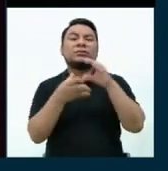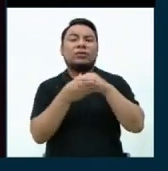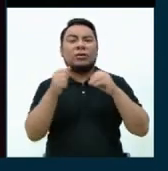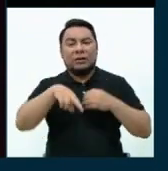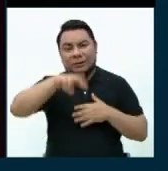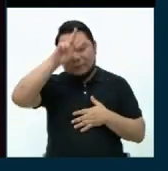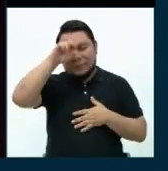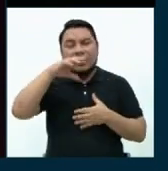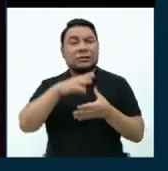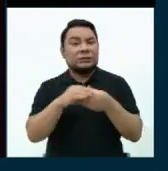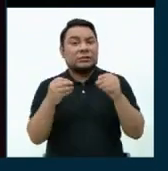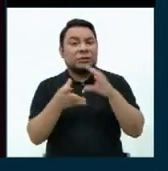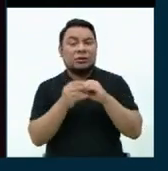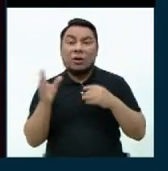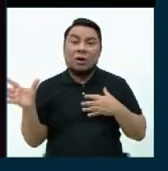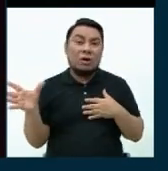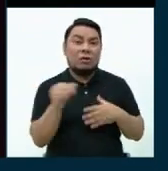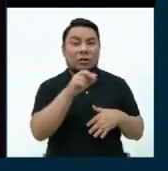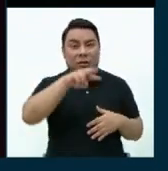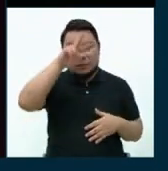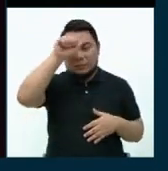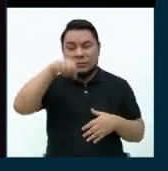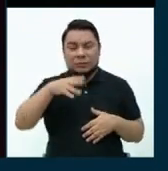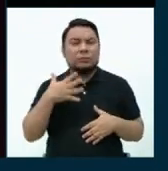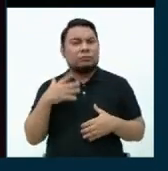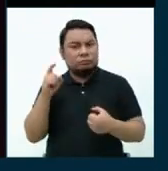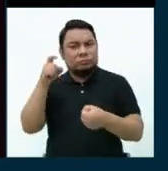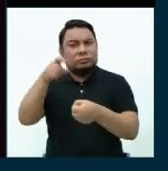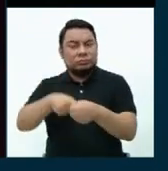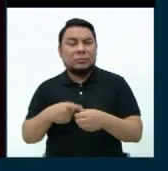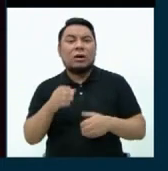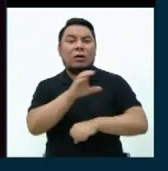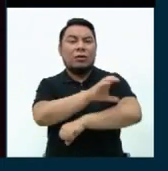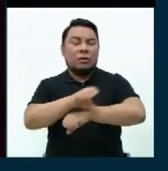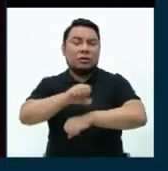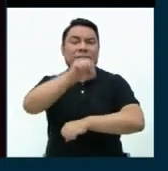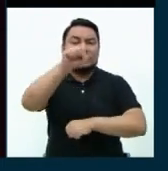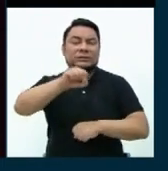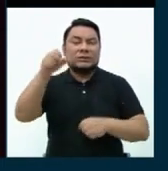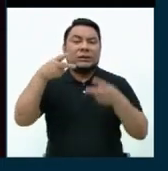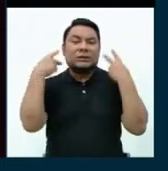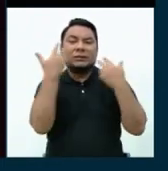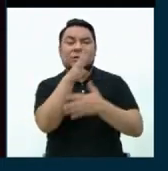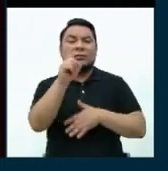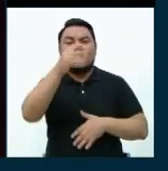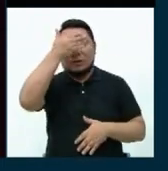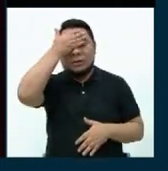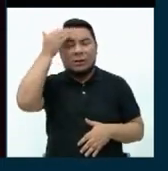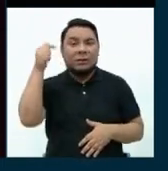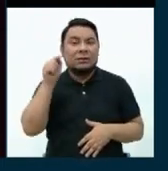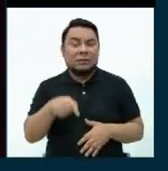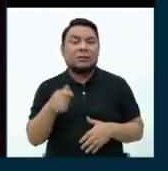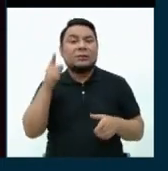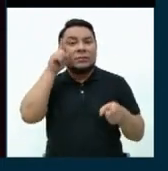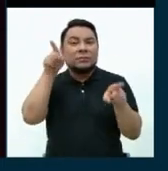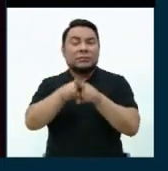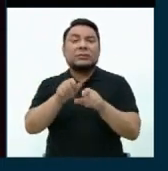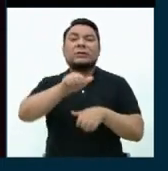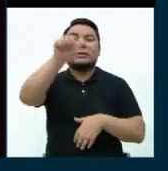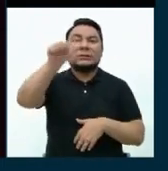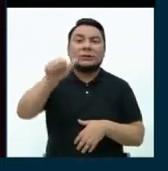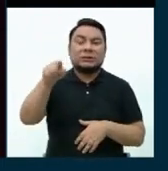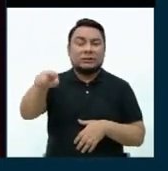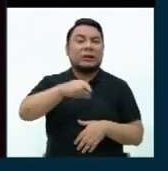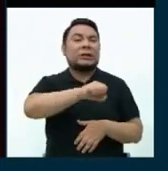Una historia donde todo el país se ve involucrado. Costa, sierra y selva. Y no se olviden de nuestros hermanos andinos, de nuestros